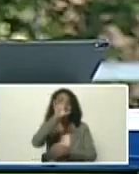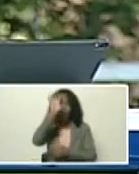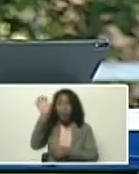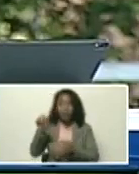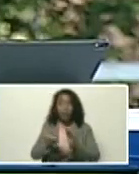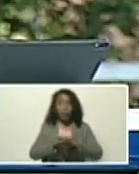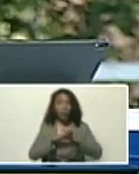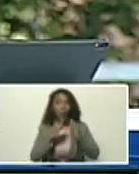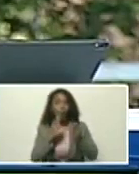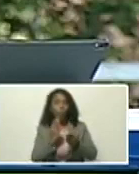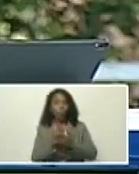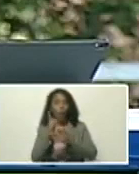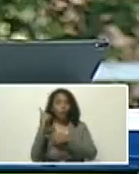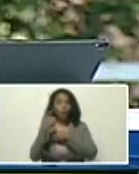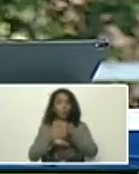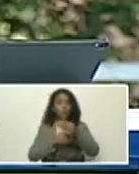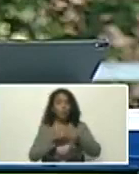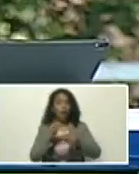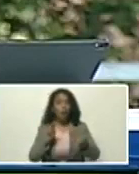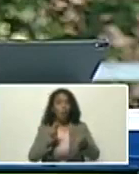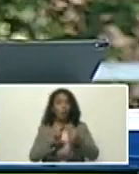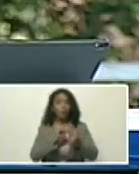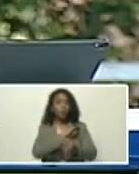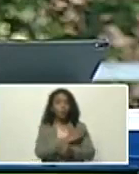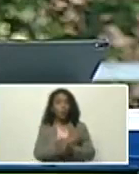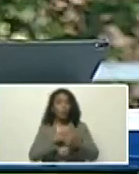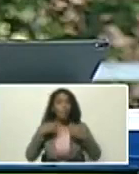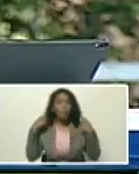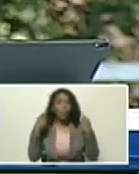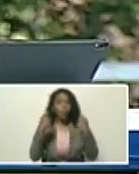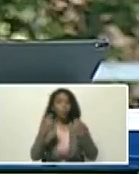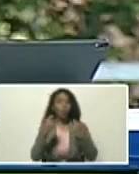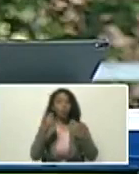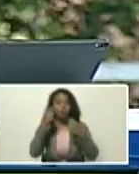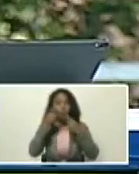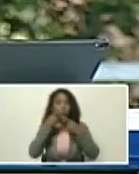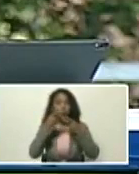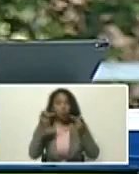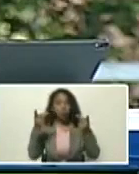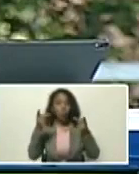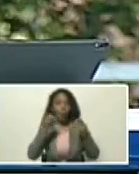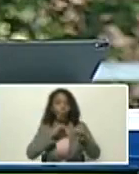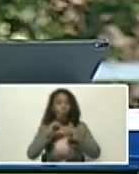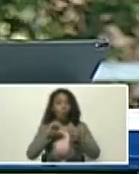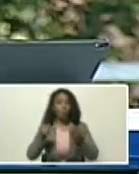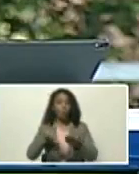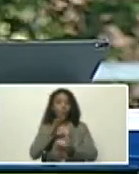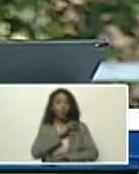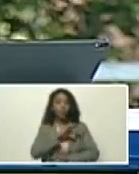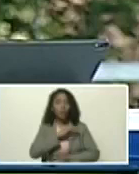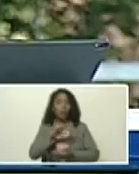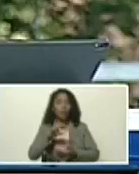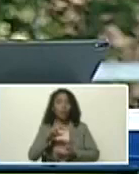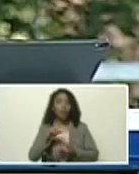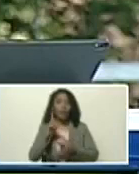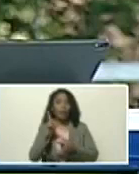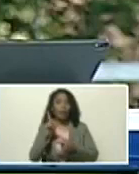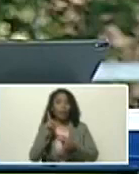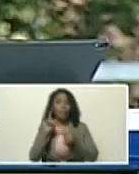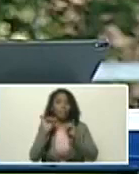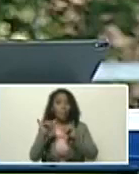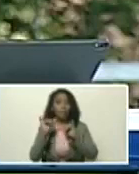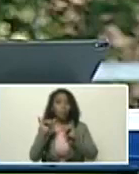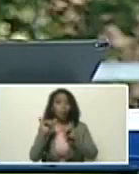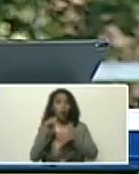temática, esto será un encuentro, del poder popular, de los pueblos, movimientos sociales, y naciones del mundo, el mismo,